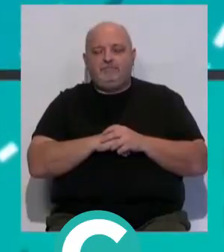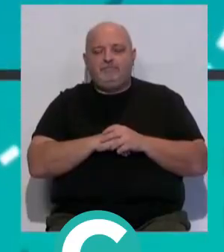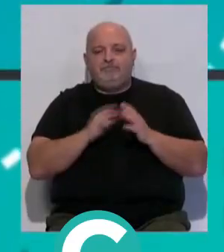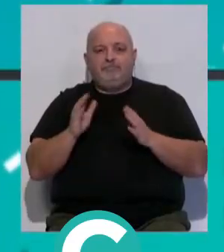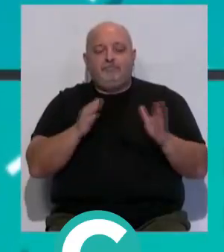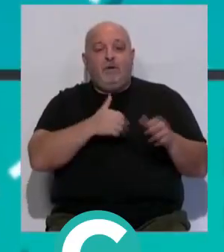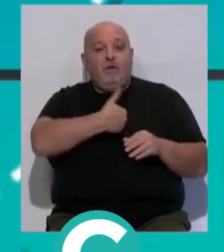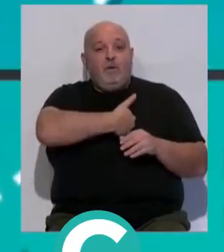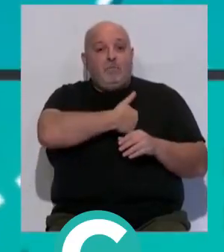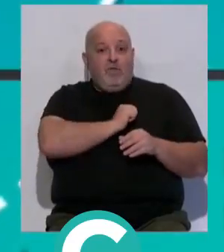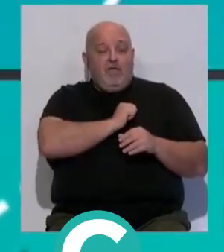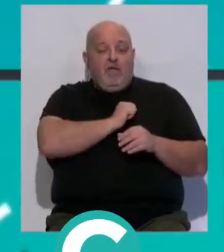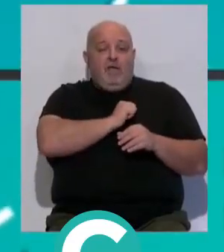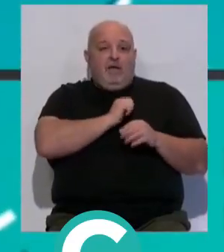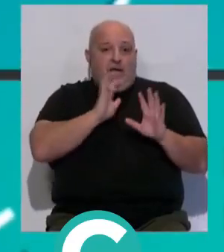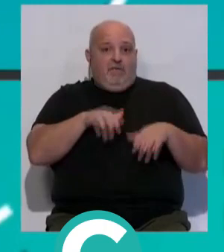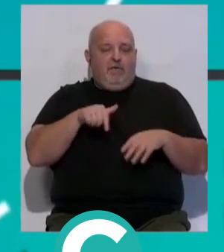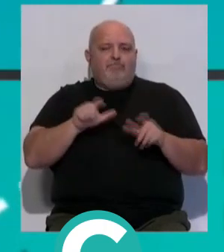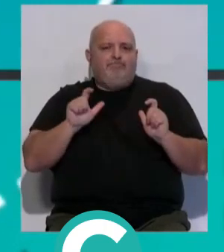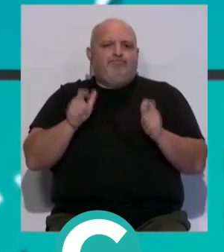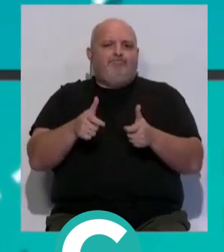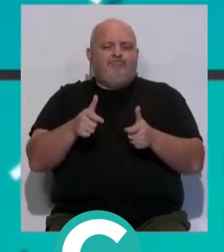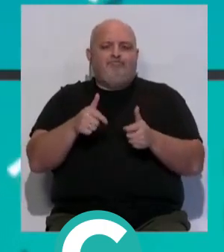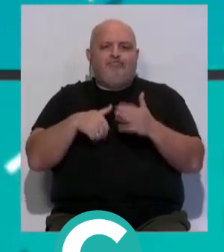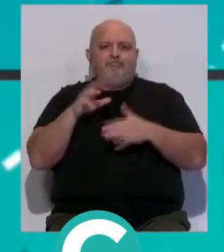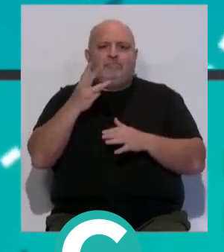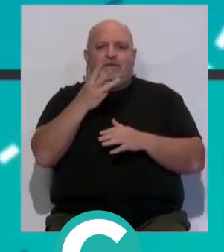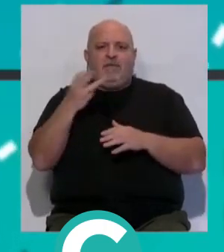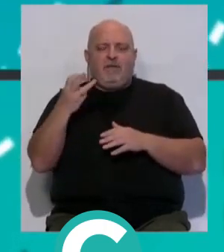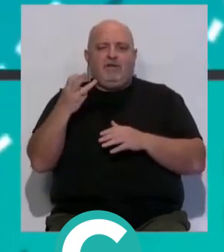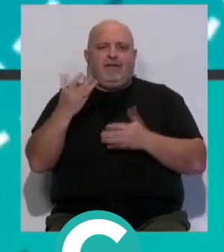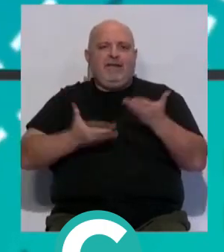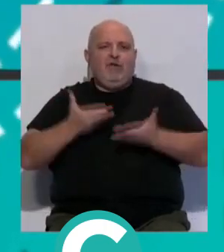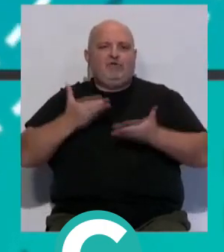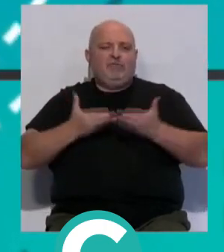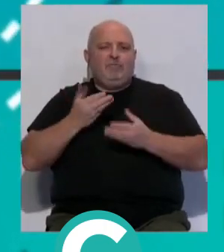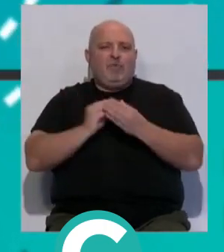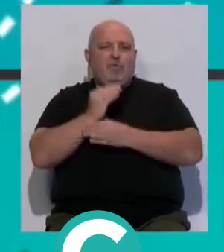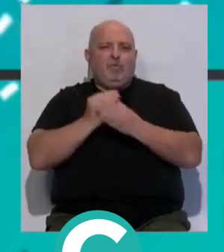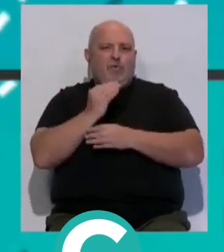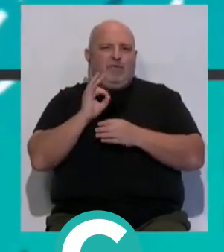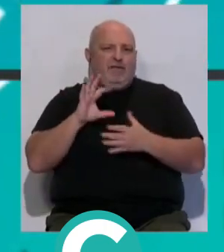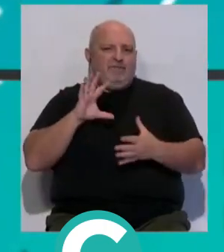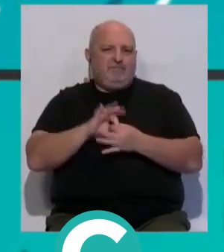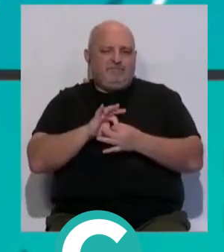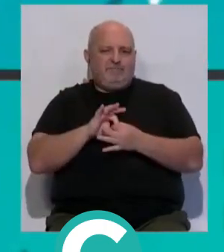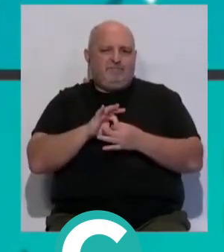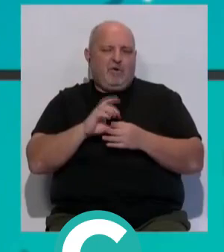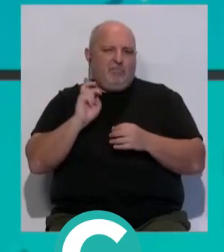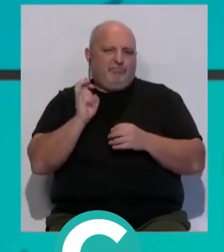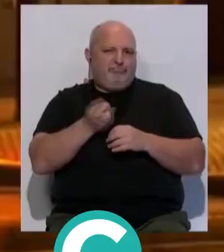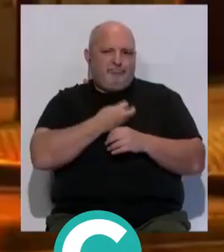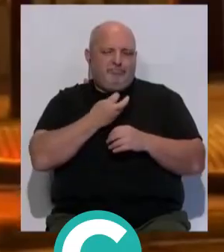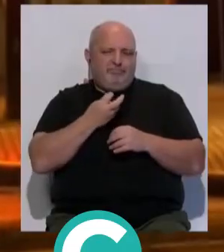Y la policía local de Cádiz ha intervenido más de 300 kilos de productos perecederos, además de otros